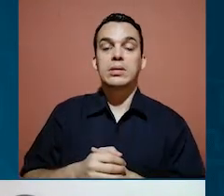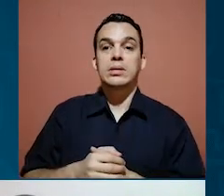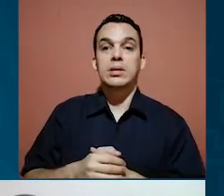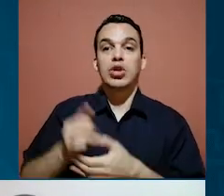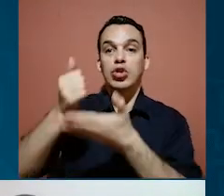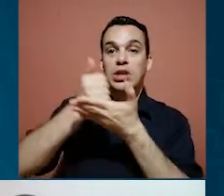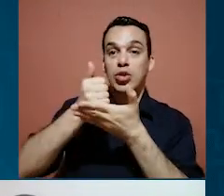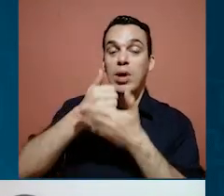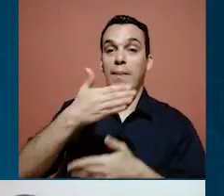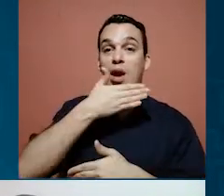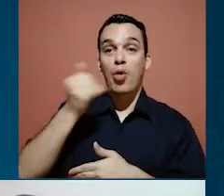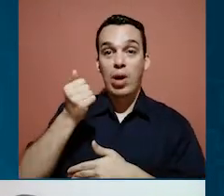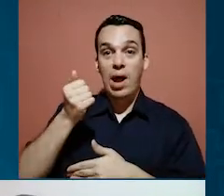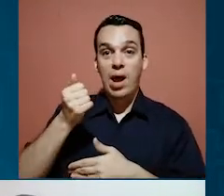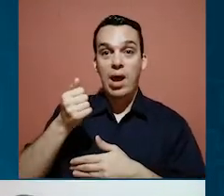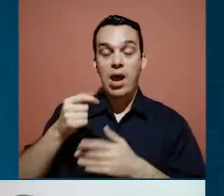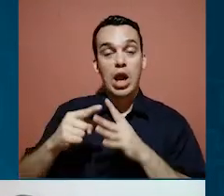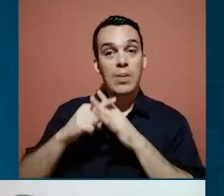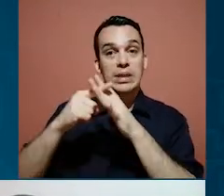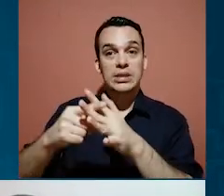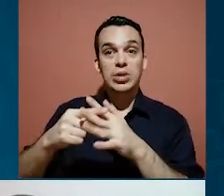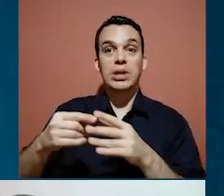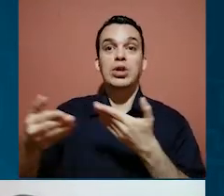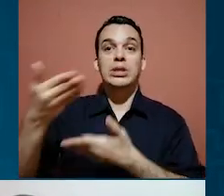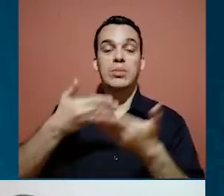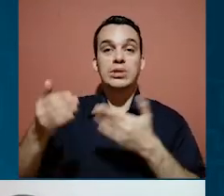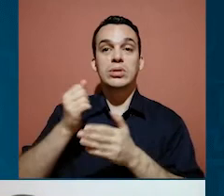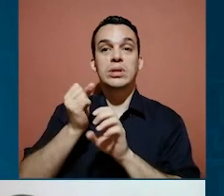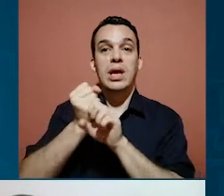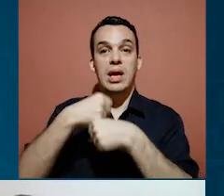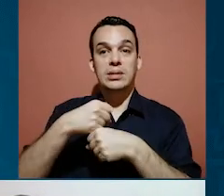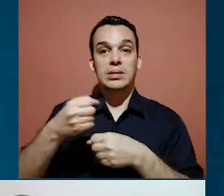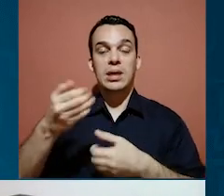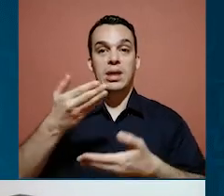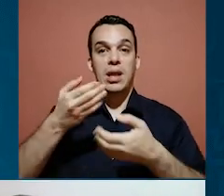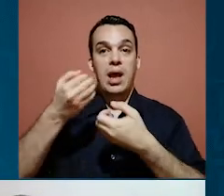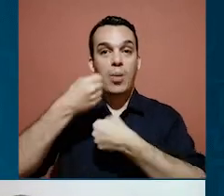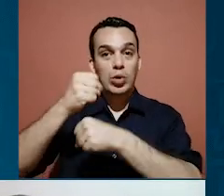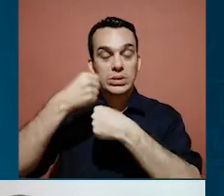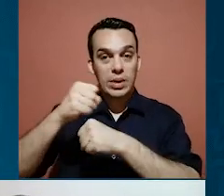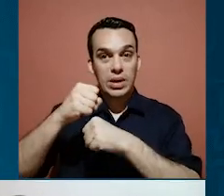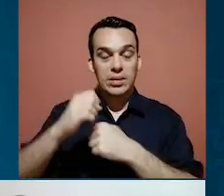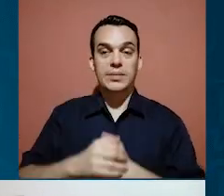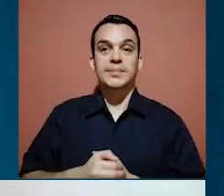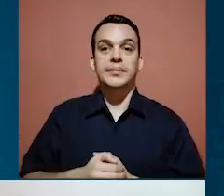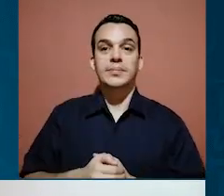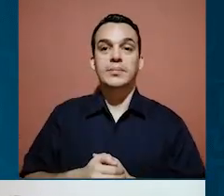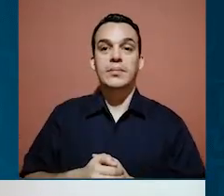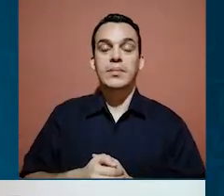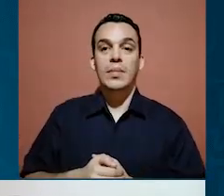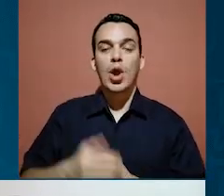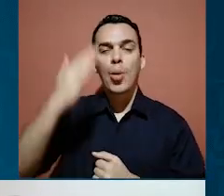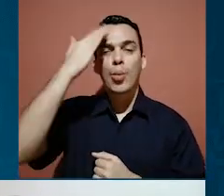nos ayudan a mejorar la prestación de los servicios que hace la Municipalidad, definitivamente, es la instancia institucional para poder